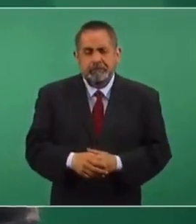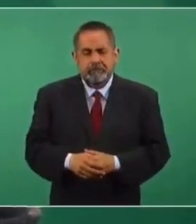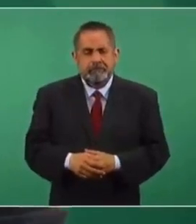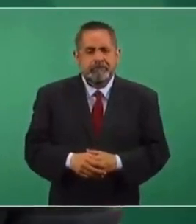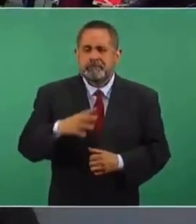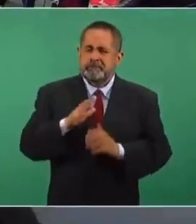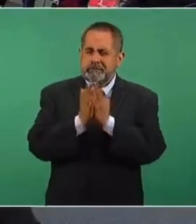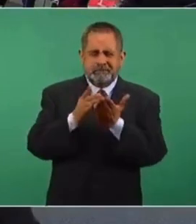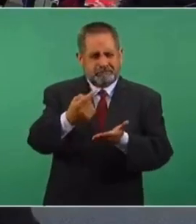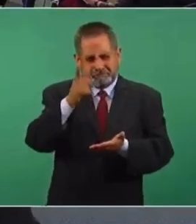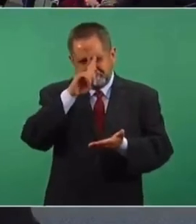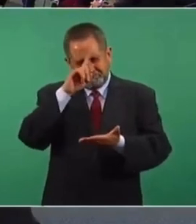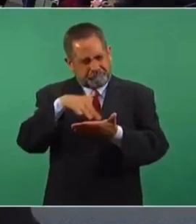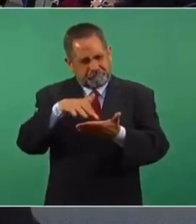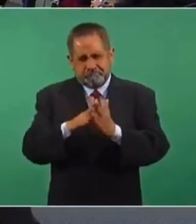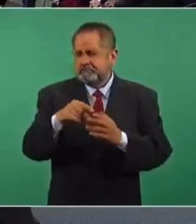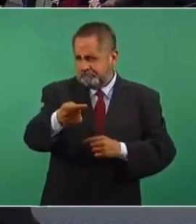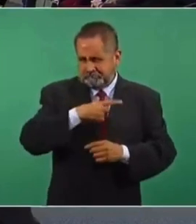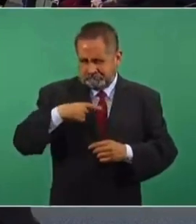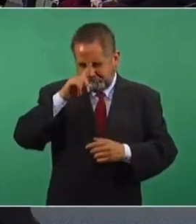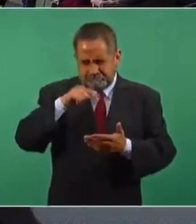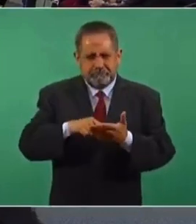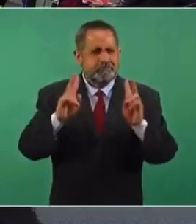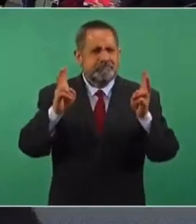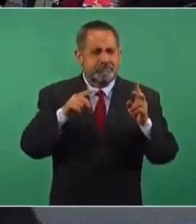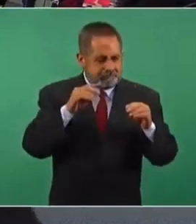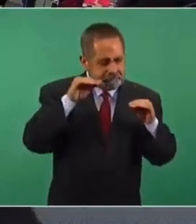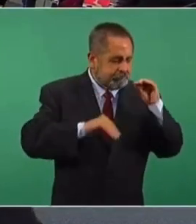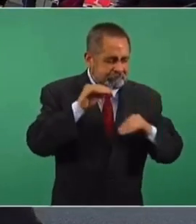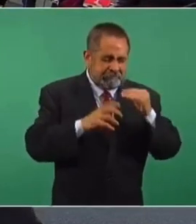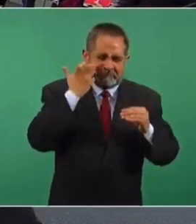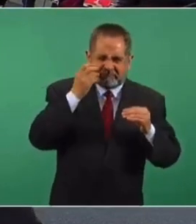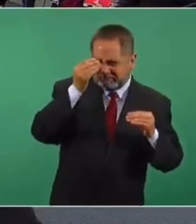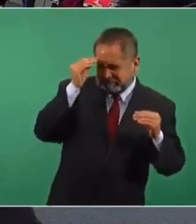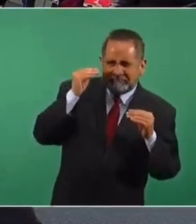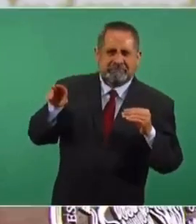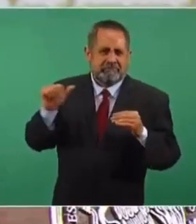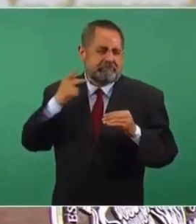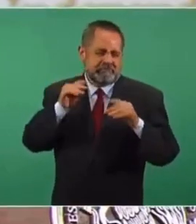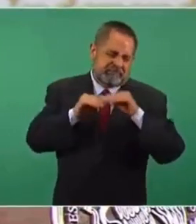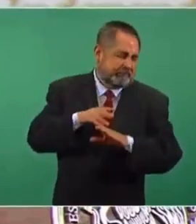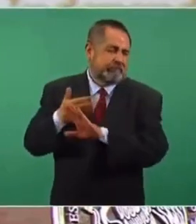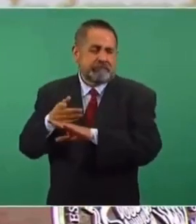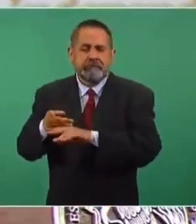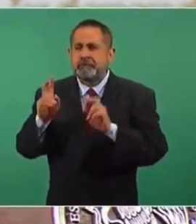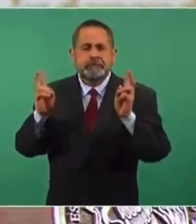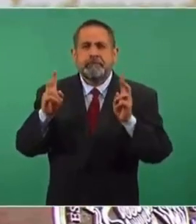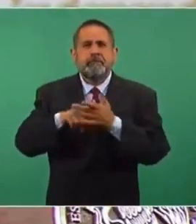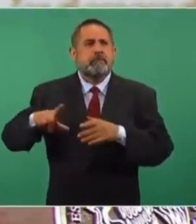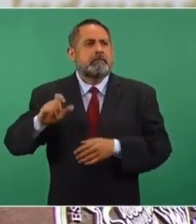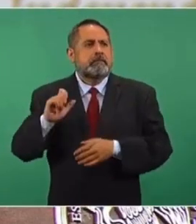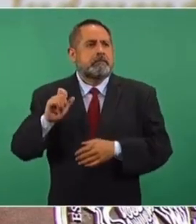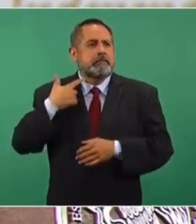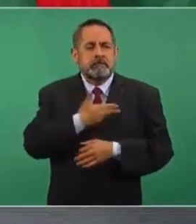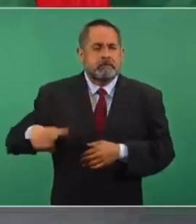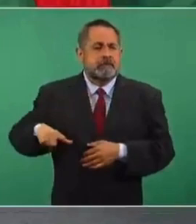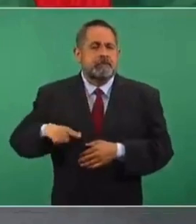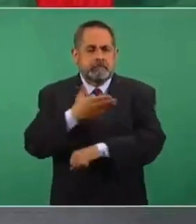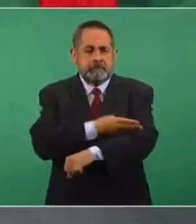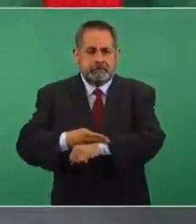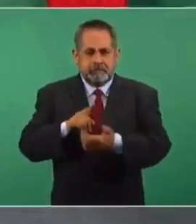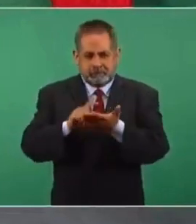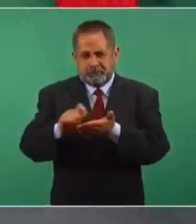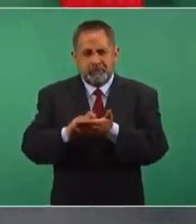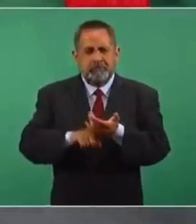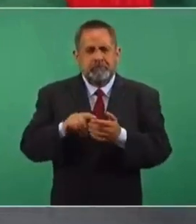Hay un libro que les recomiendo sobre linchamientos políticos durante el gobierno de Madero, es del